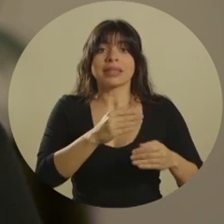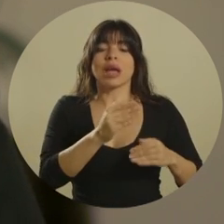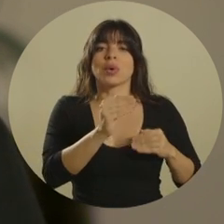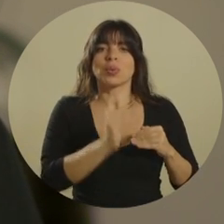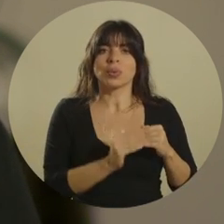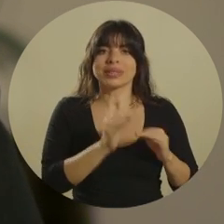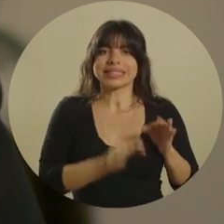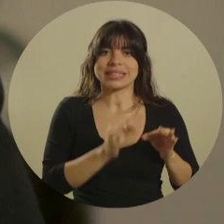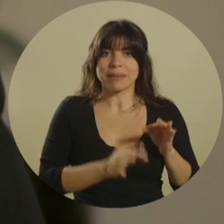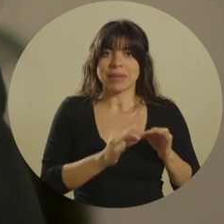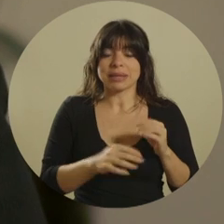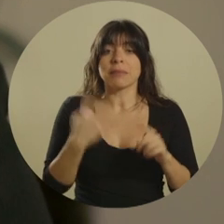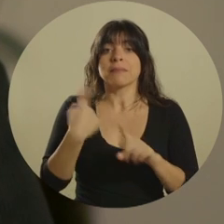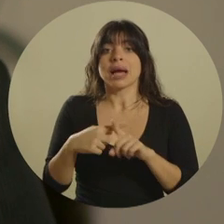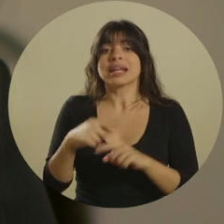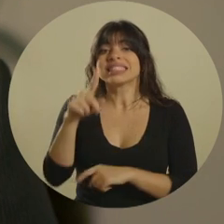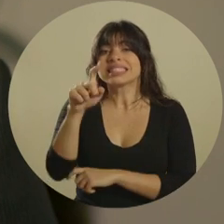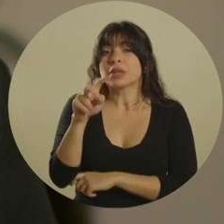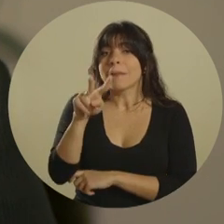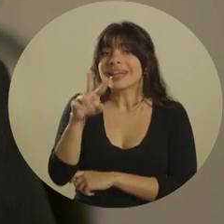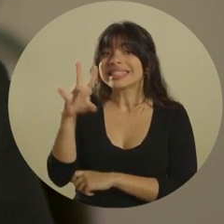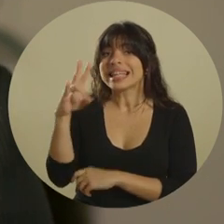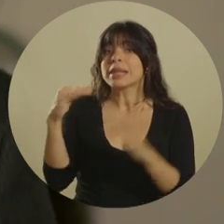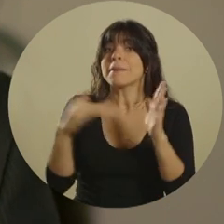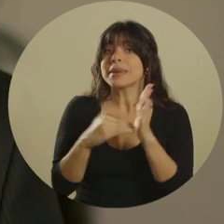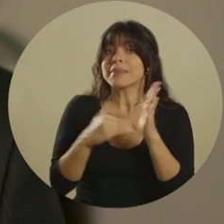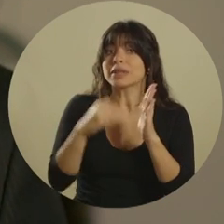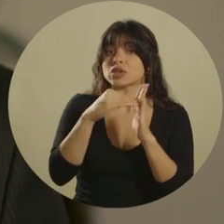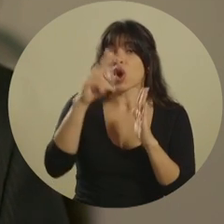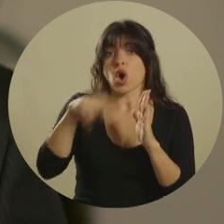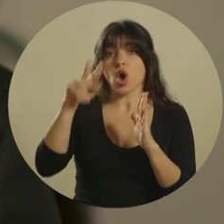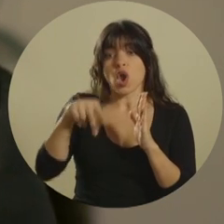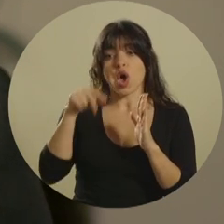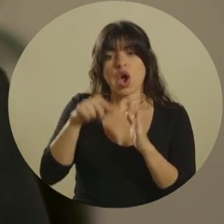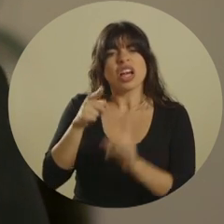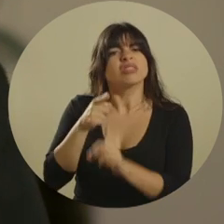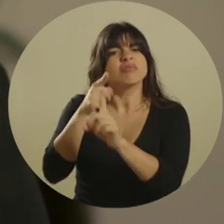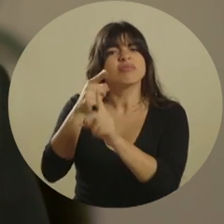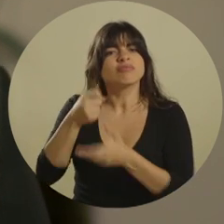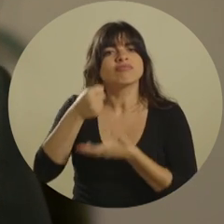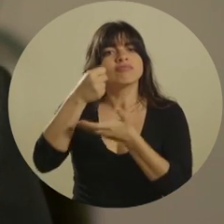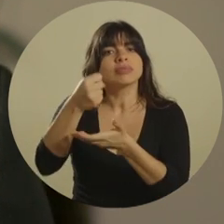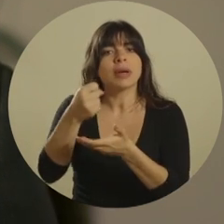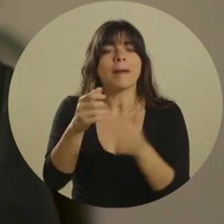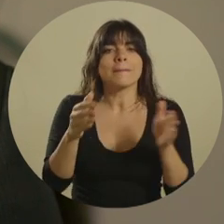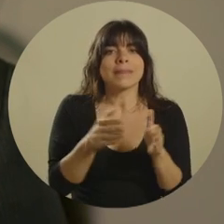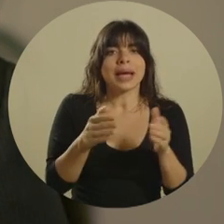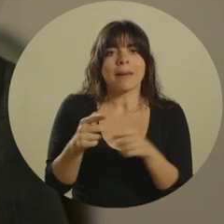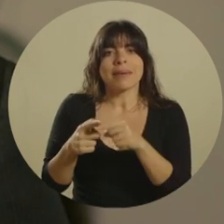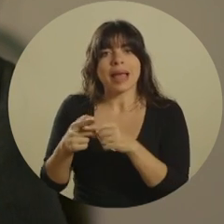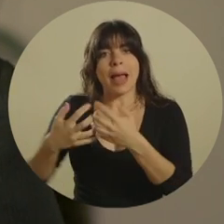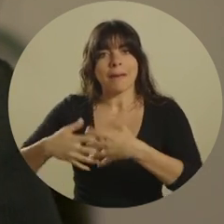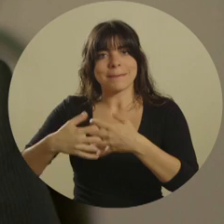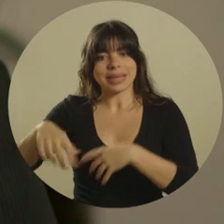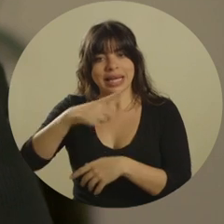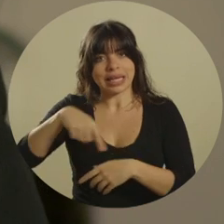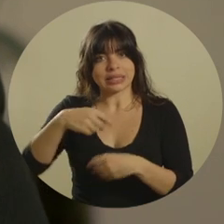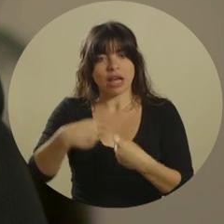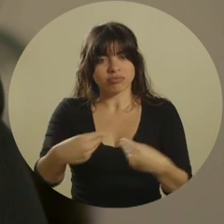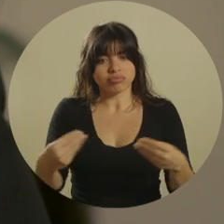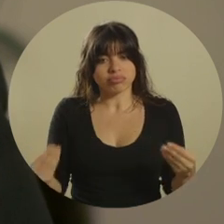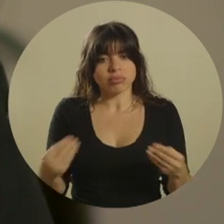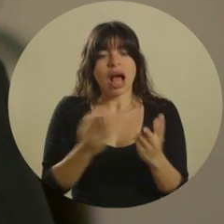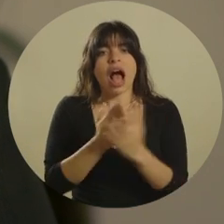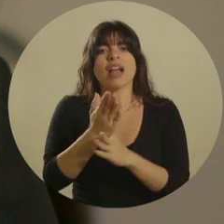trámites y la colocación de más de 127 mil millones de colones dirigidos a micro, pequeñas y medianas